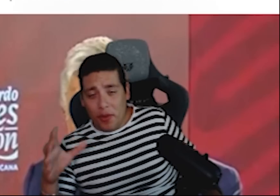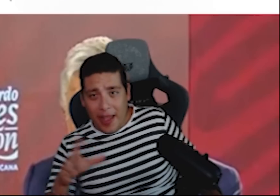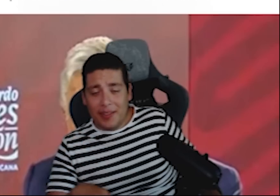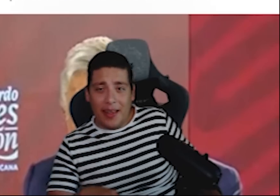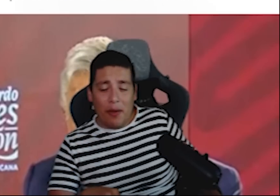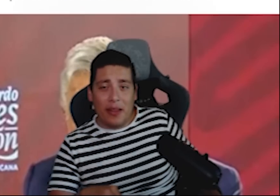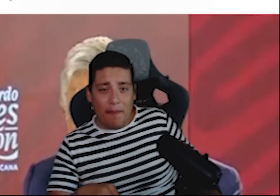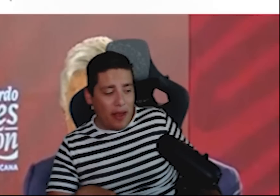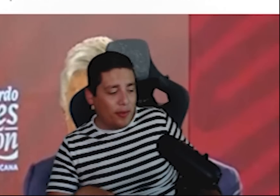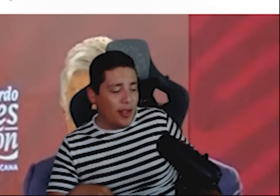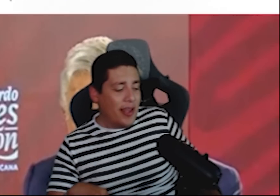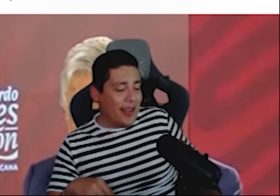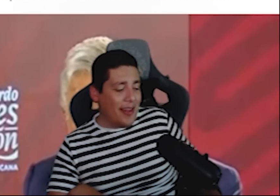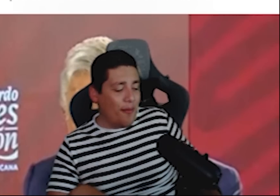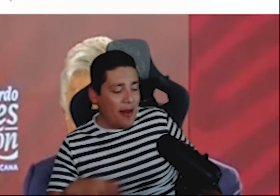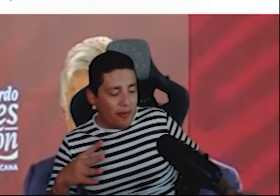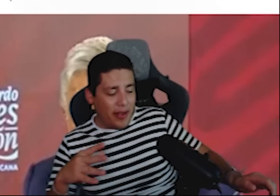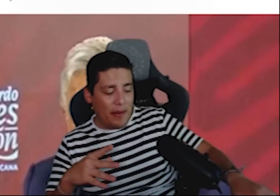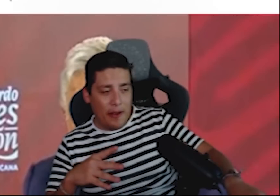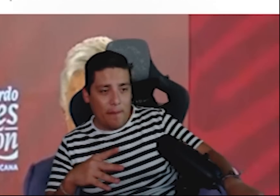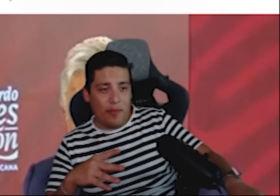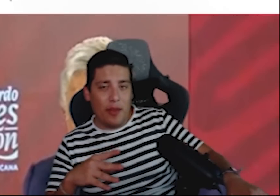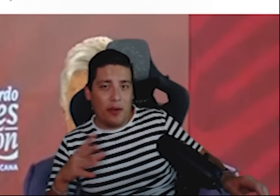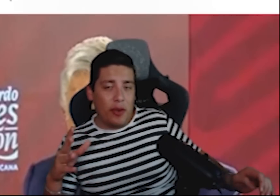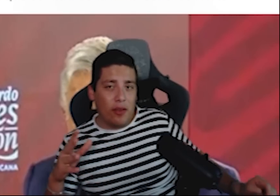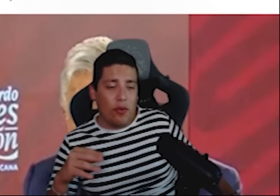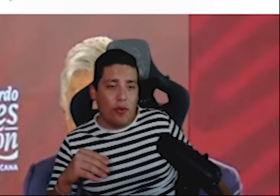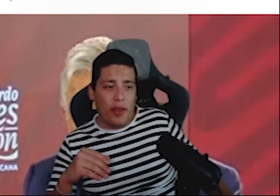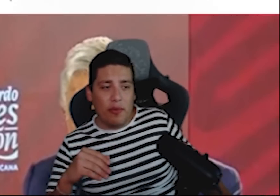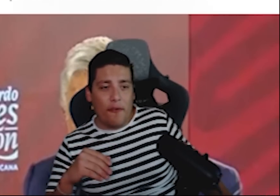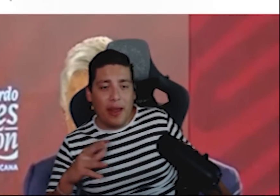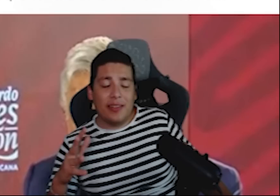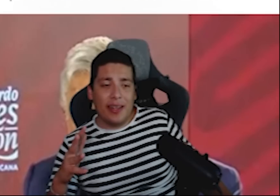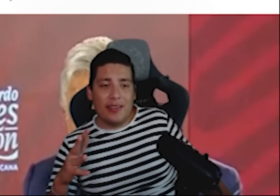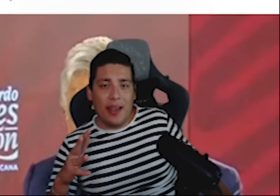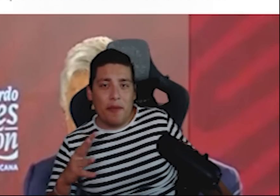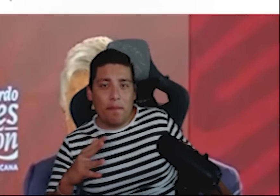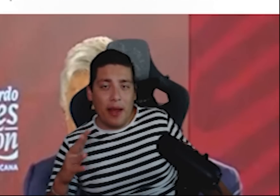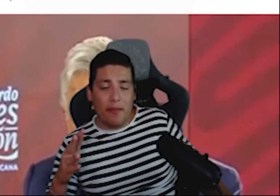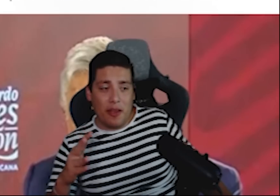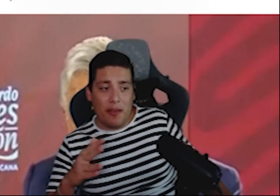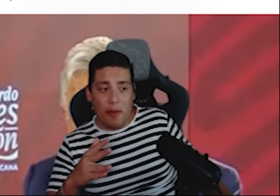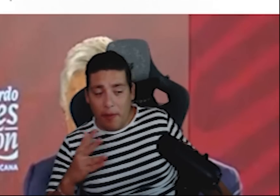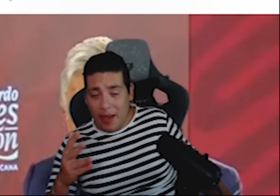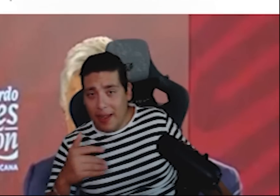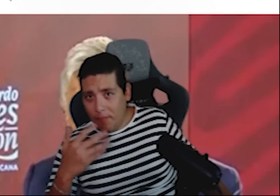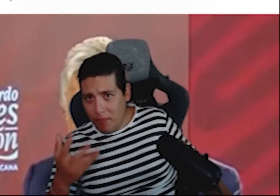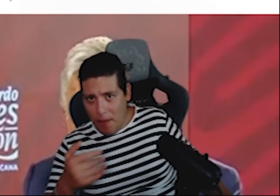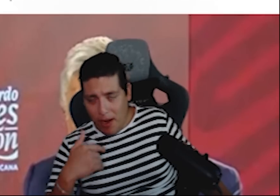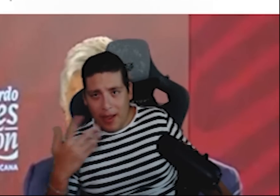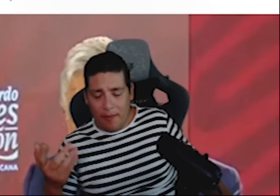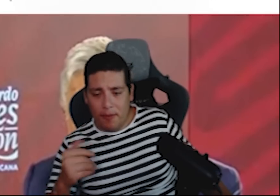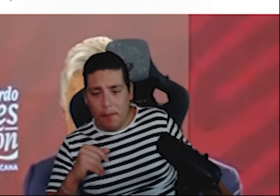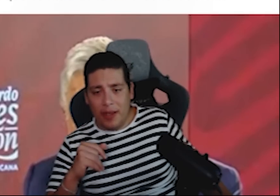pero 10 quedaron atrapados y bien me acuerdo de una frase que decía mi mi familia